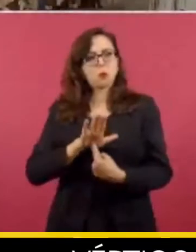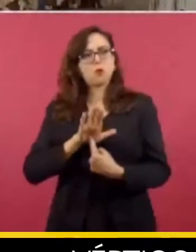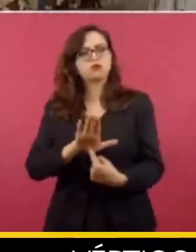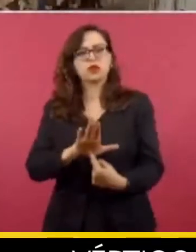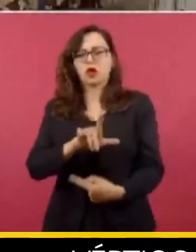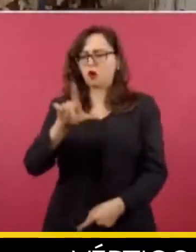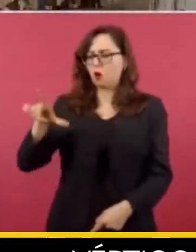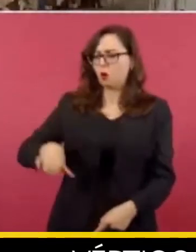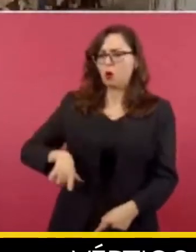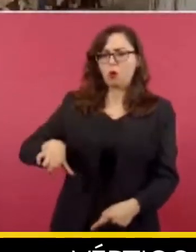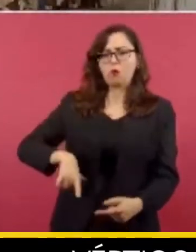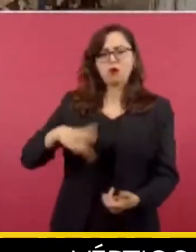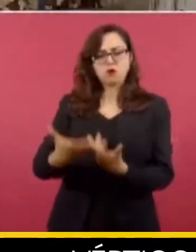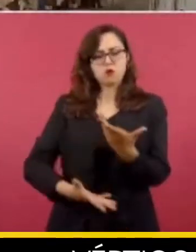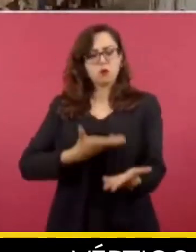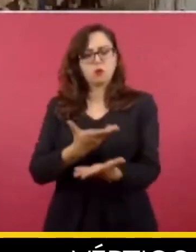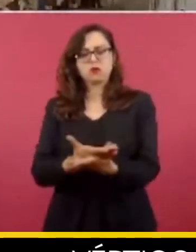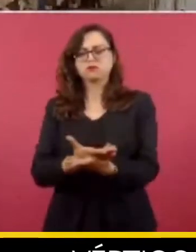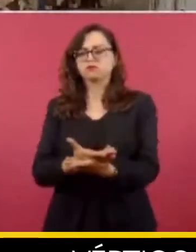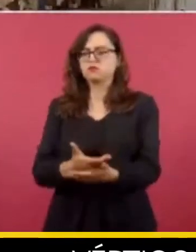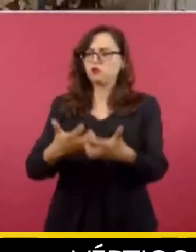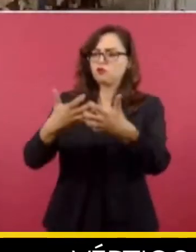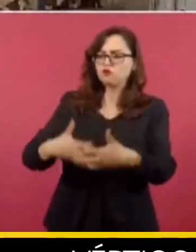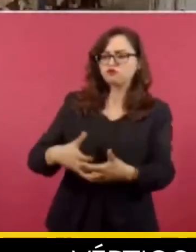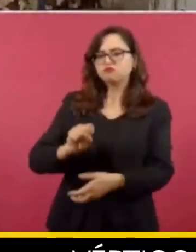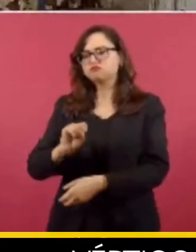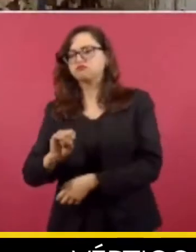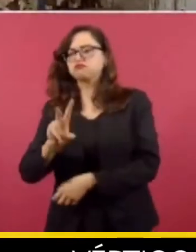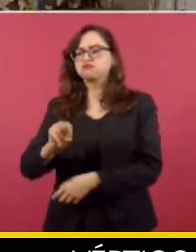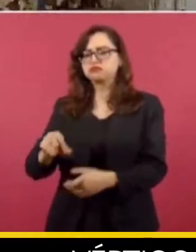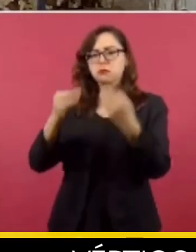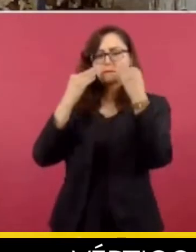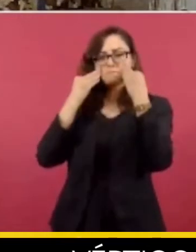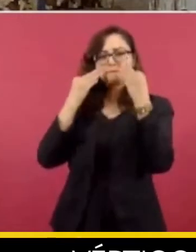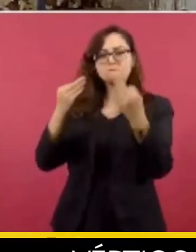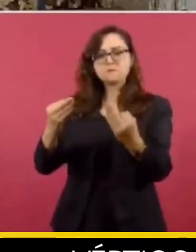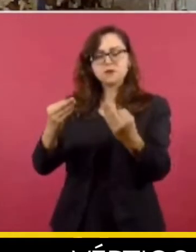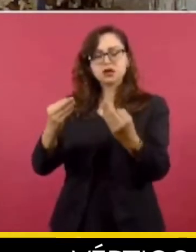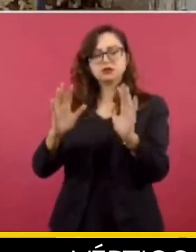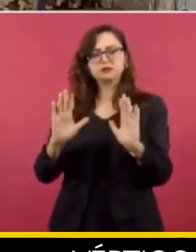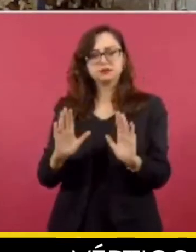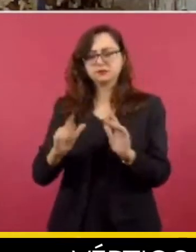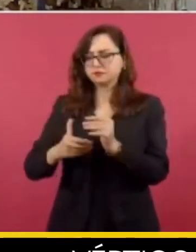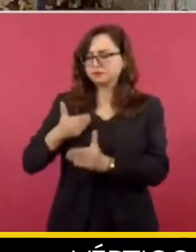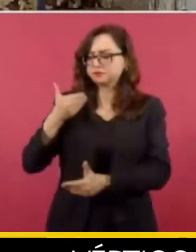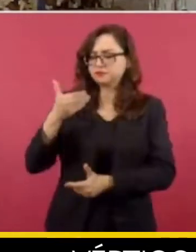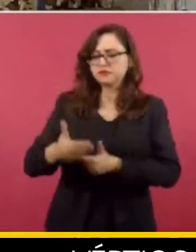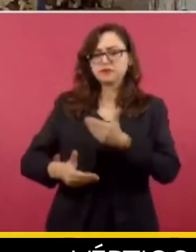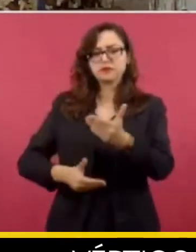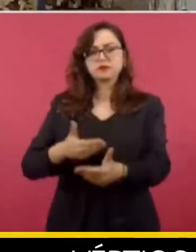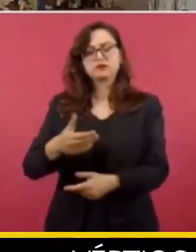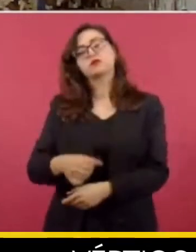postulamos y llevamos a la práctica. Y hoy, en este